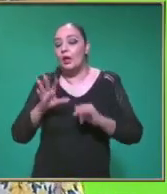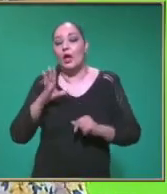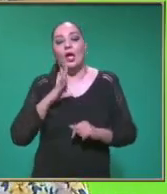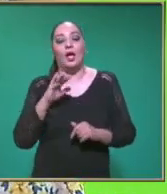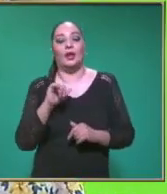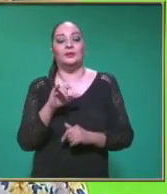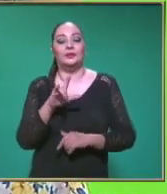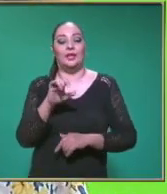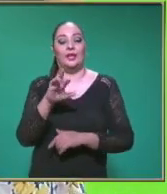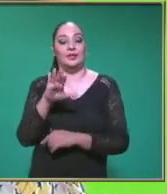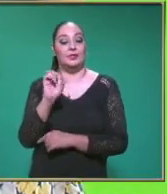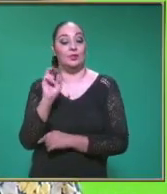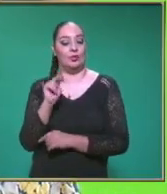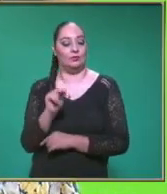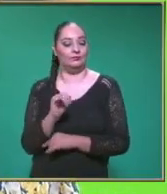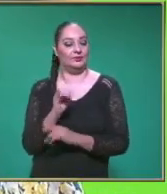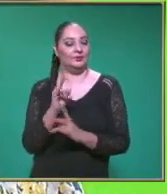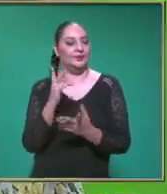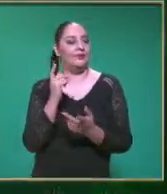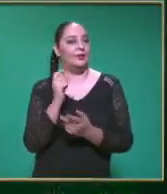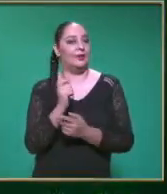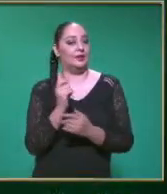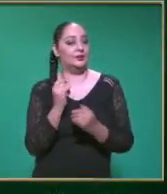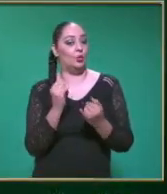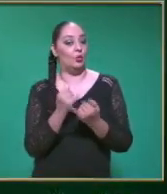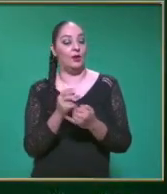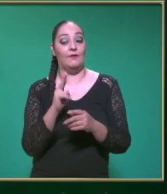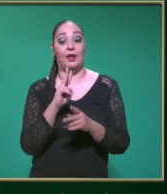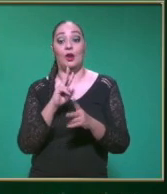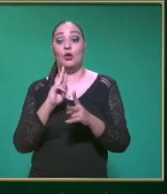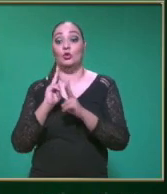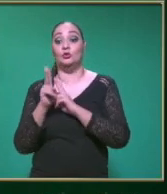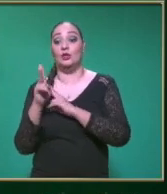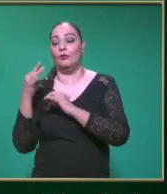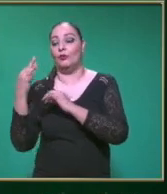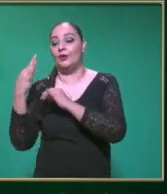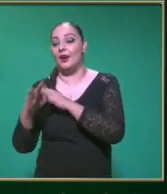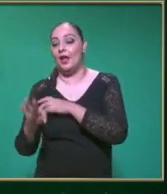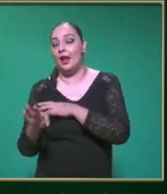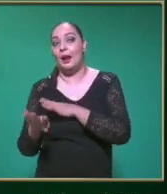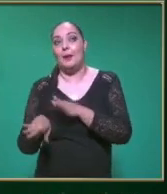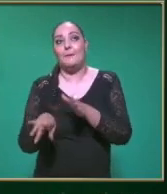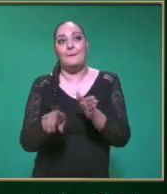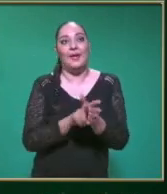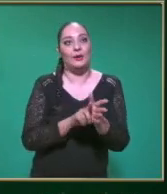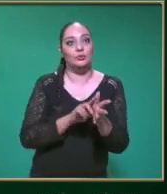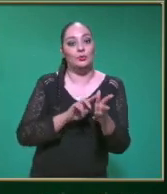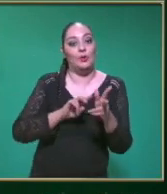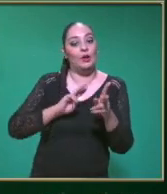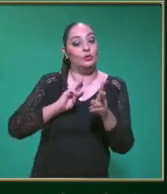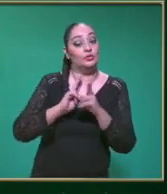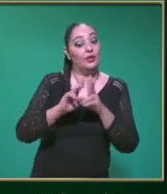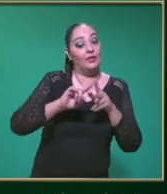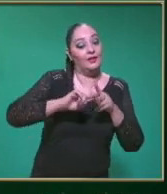igual A velocidad final Menos velocidad inicial Sobre el tiempo